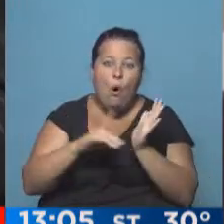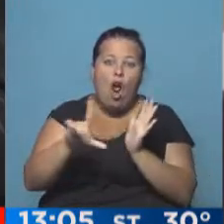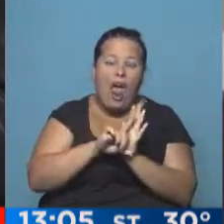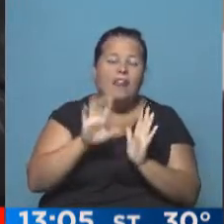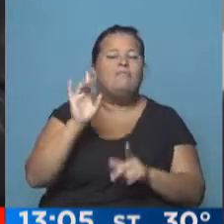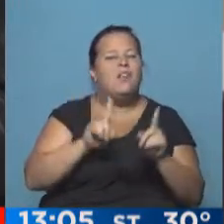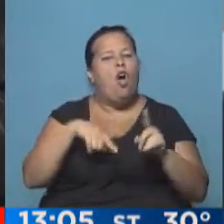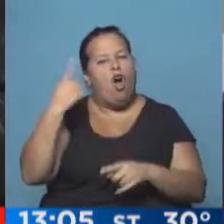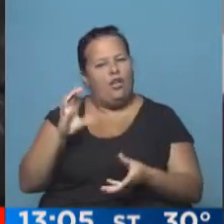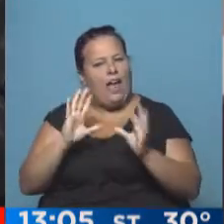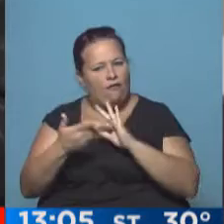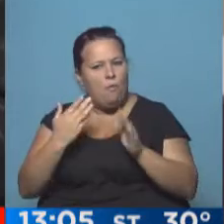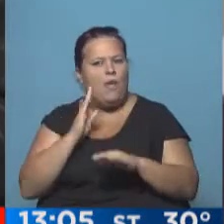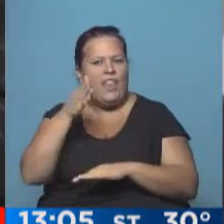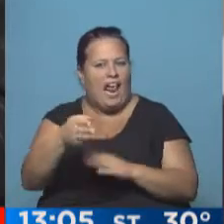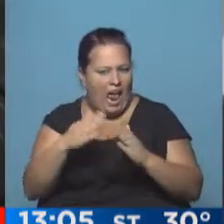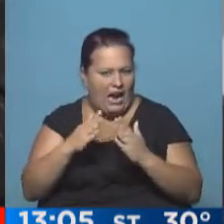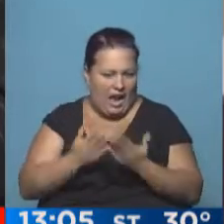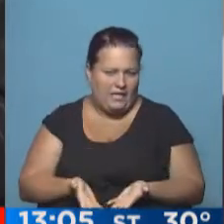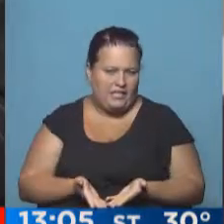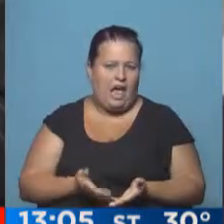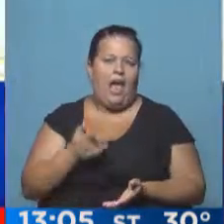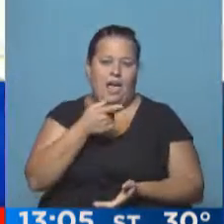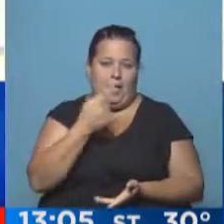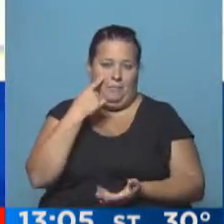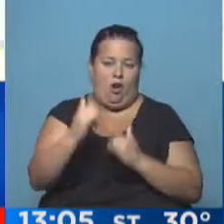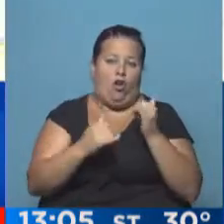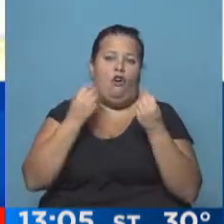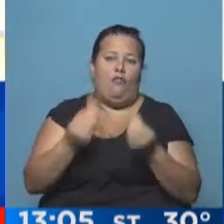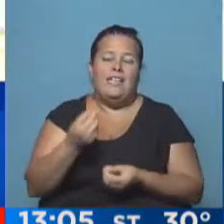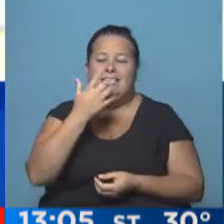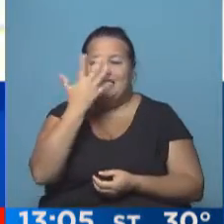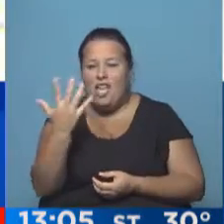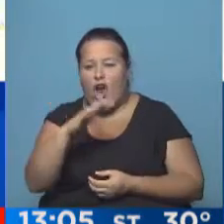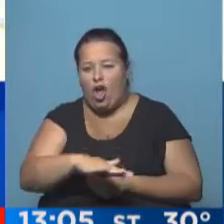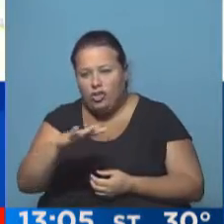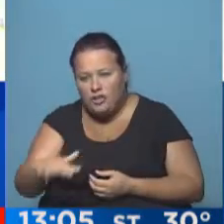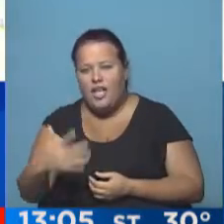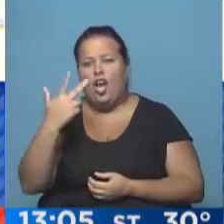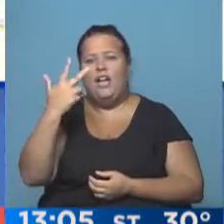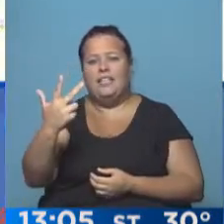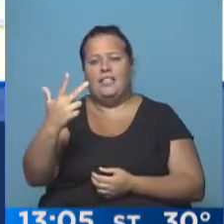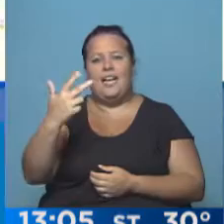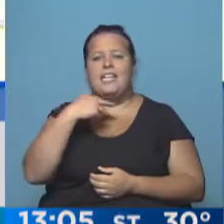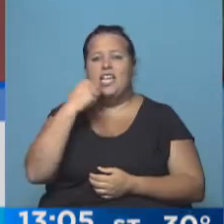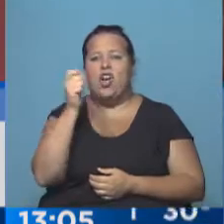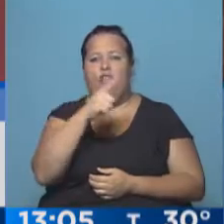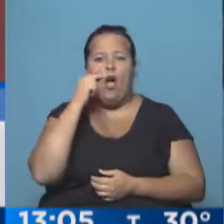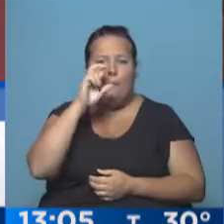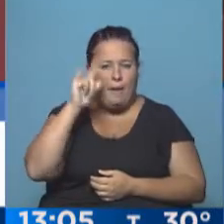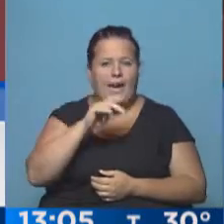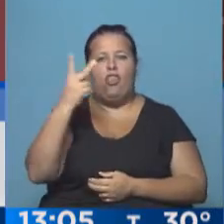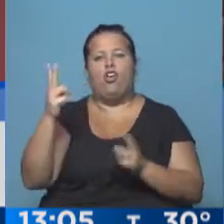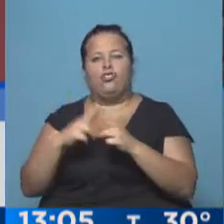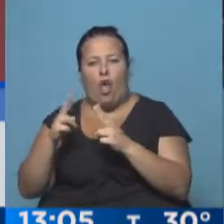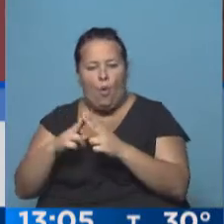Seguramente había otras formas de acercarse a esta casa, contando cómo fue, que había 5 chicos, 3 hijos de Pérez Corradi, 2